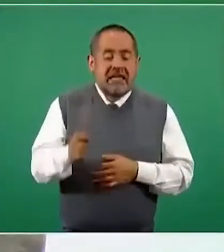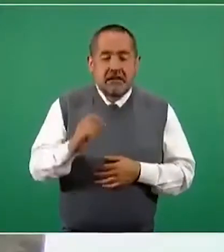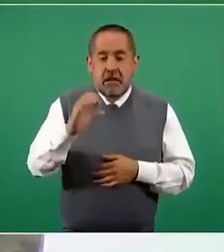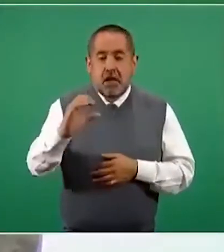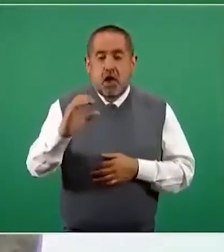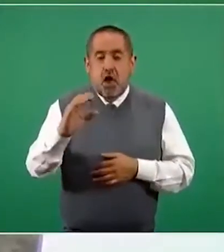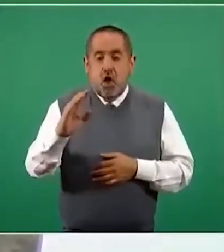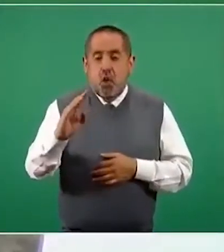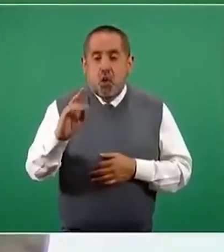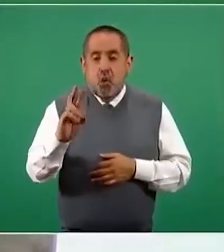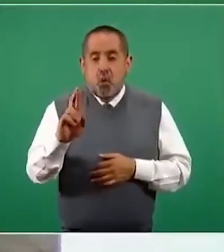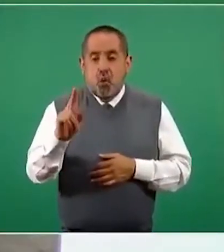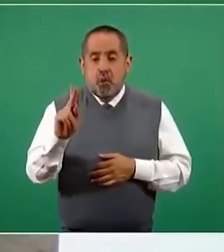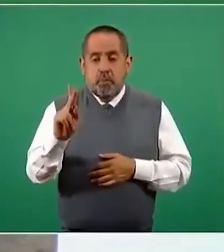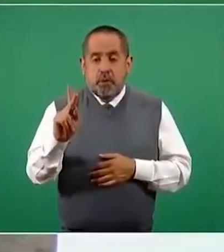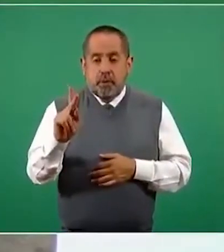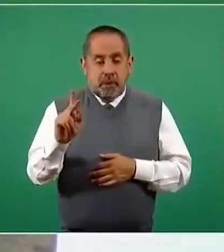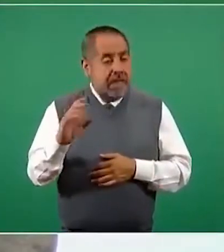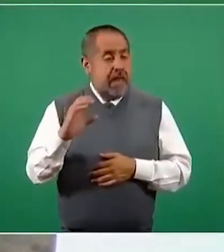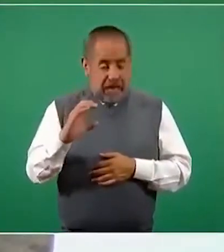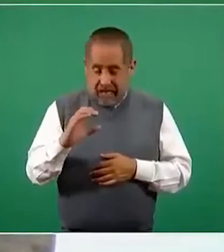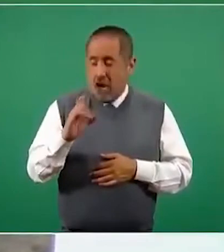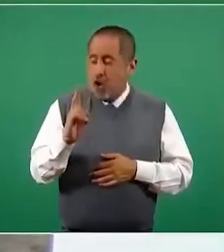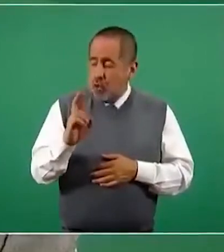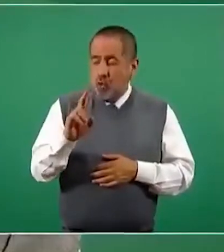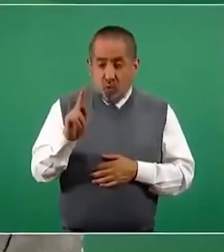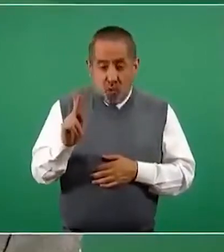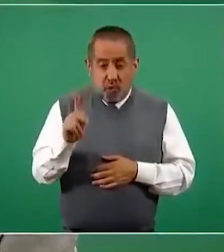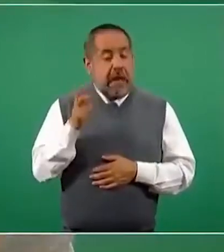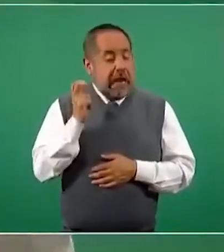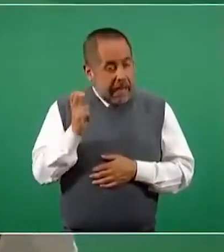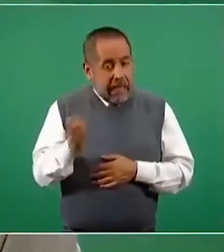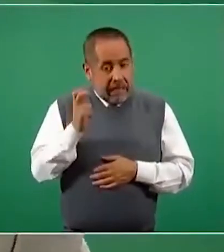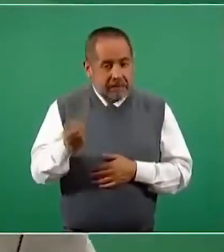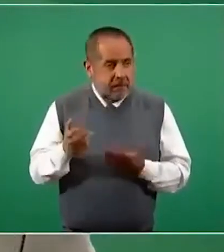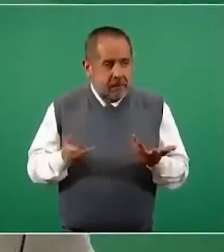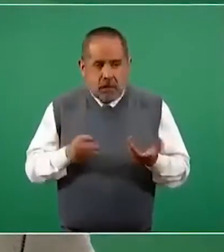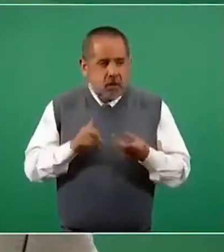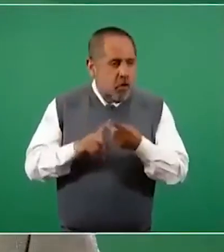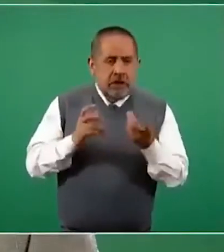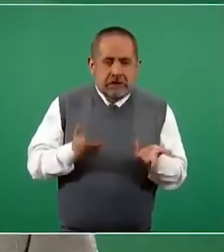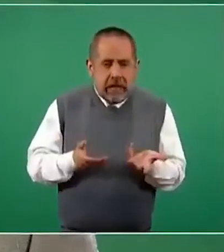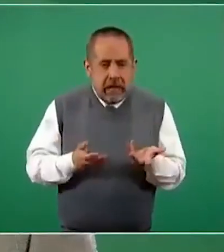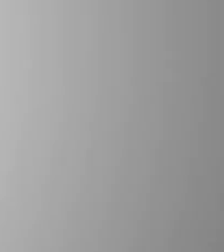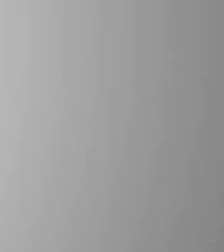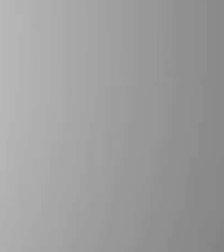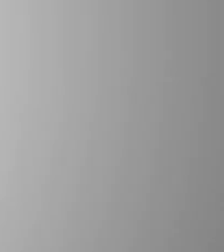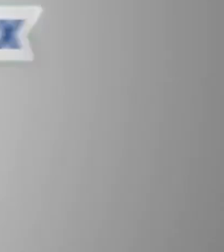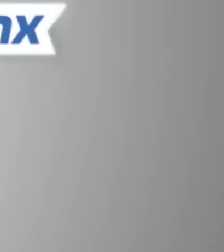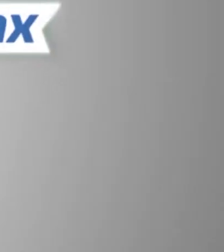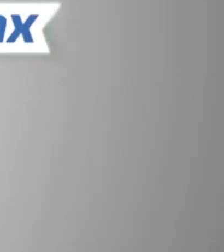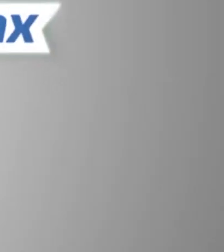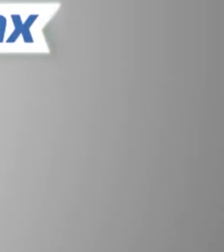y por recomendación de su médico está recibiendo una oxigenación suplementaria, comentó Ricardo Cortés.